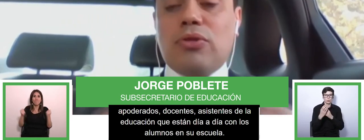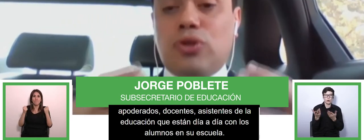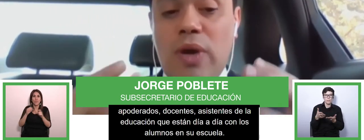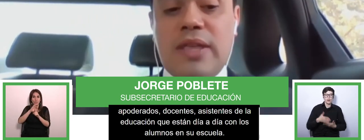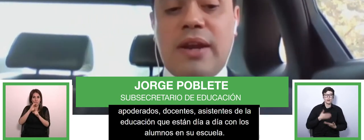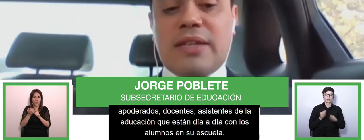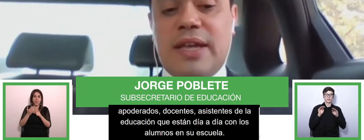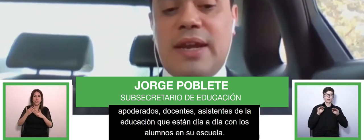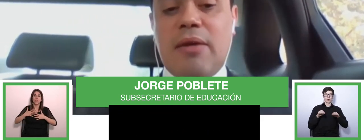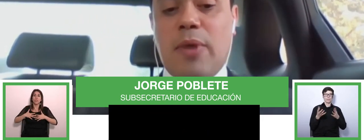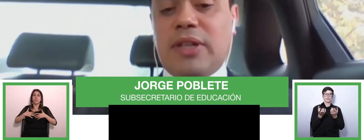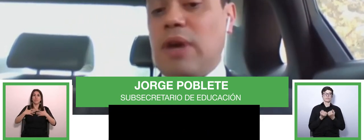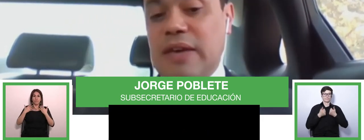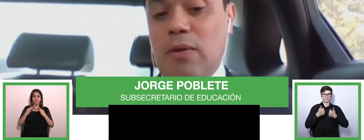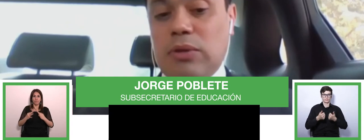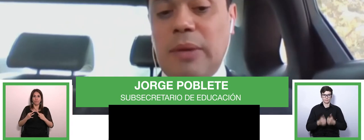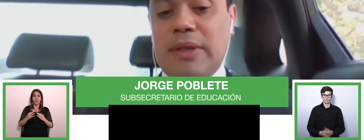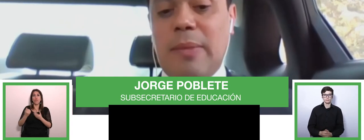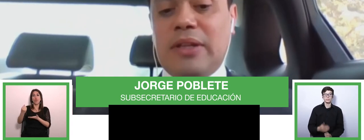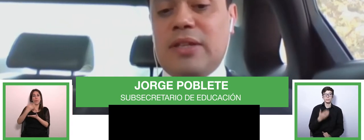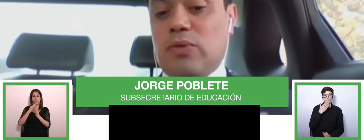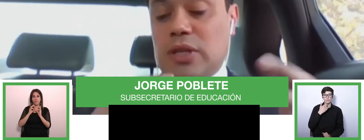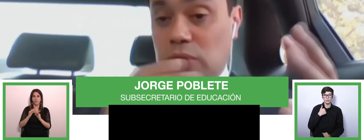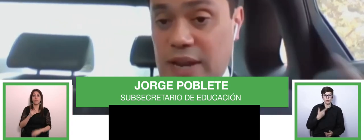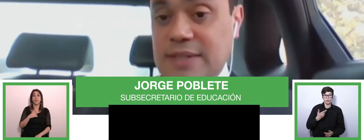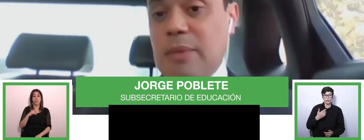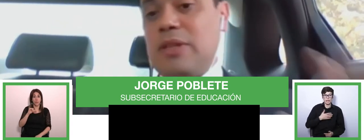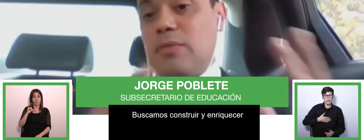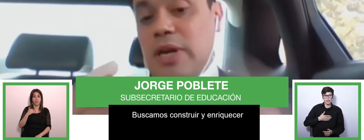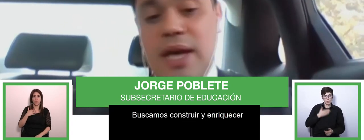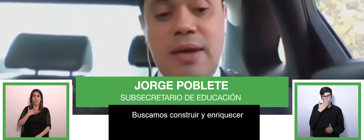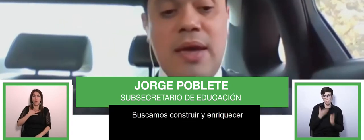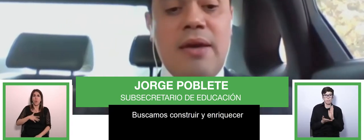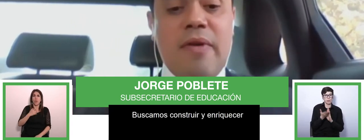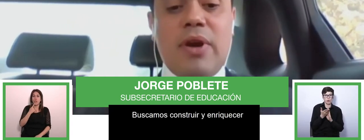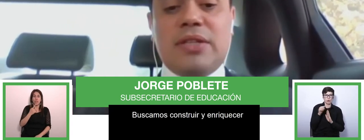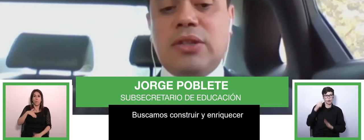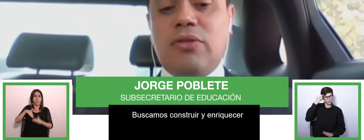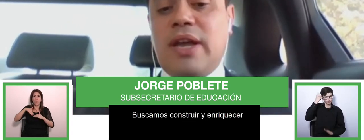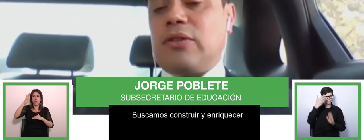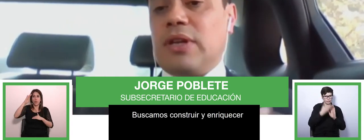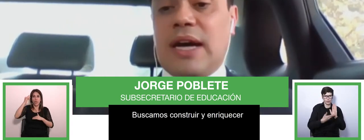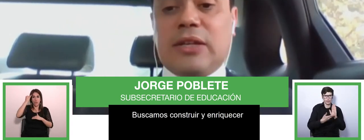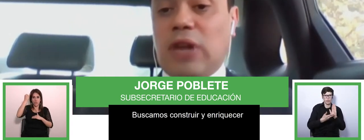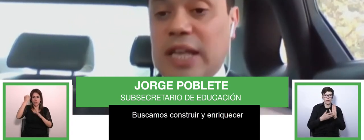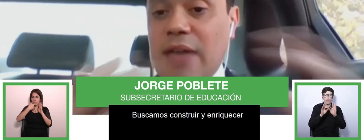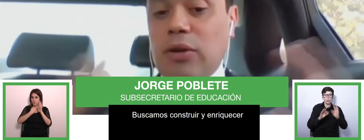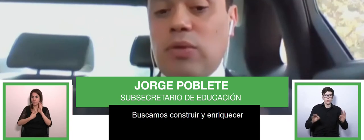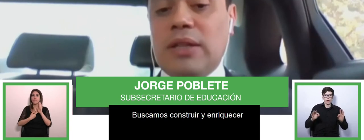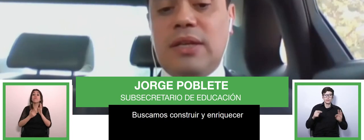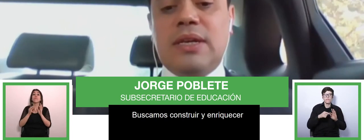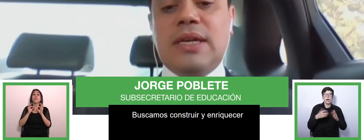buscamos construir y enriquecer la propuesta educativa justamente a partir de sus diferencias y particularidades favoreciendo a la